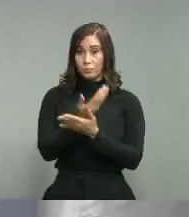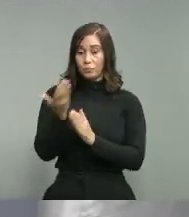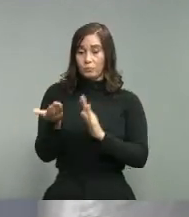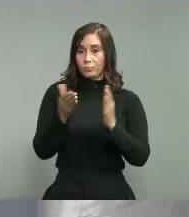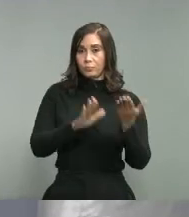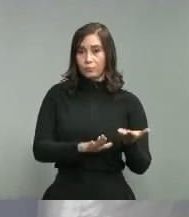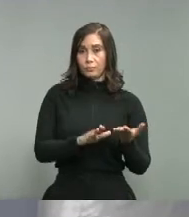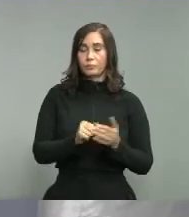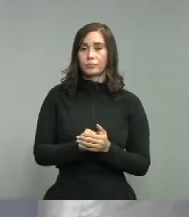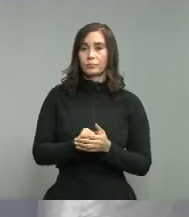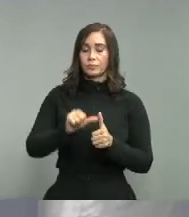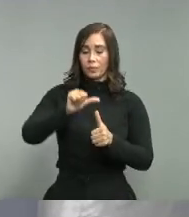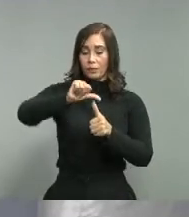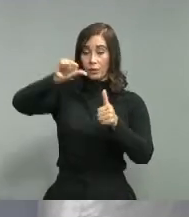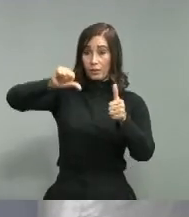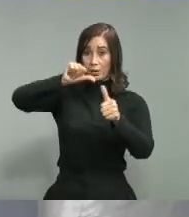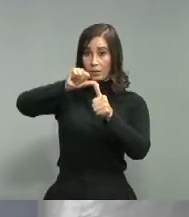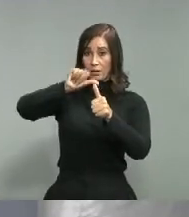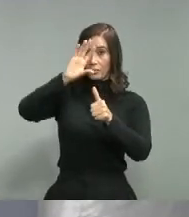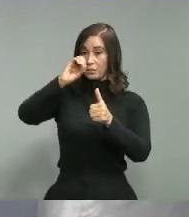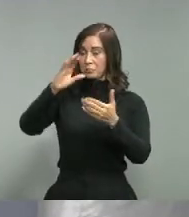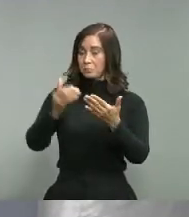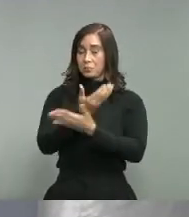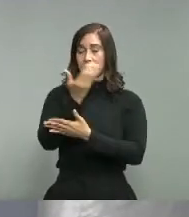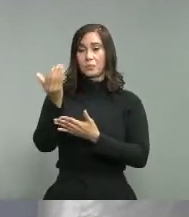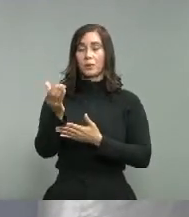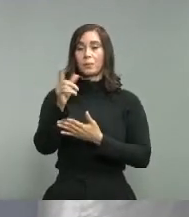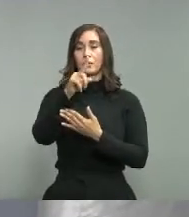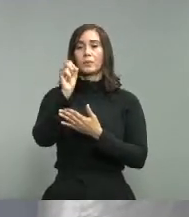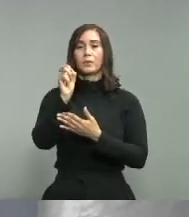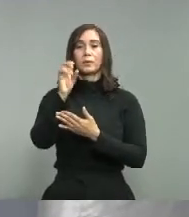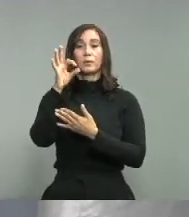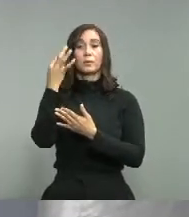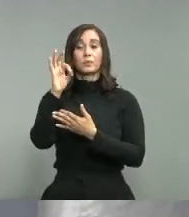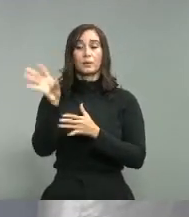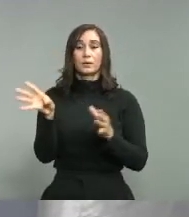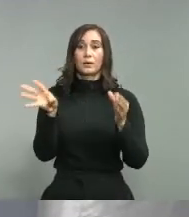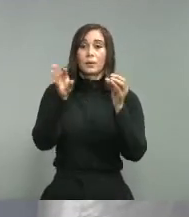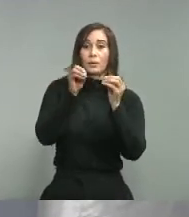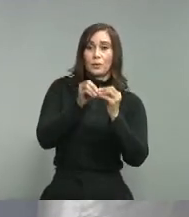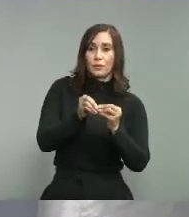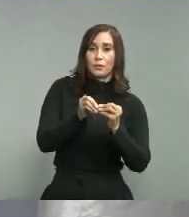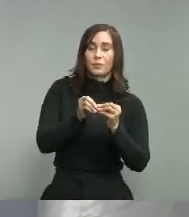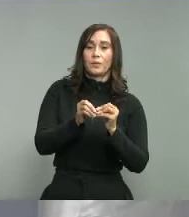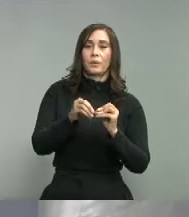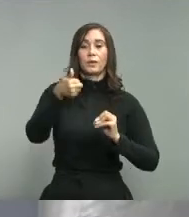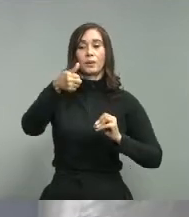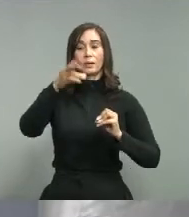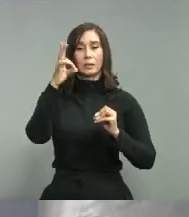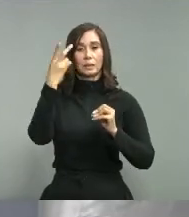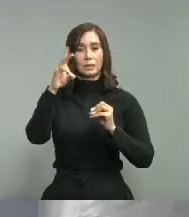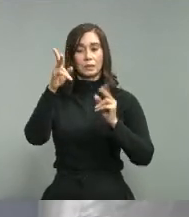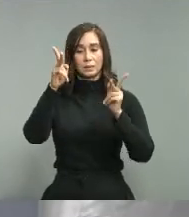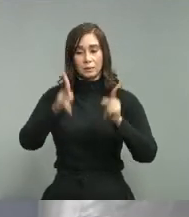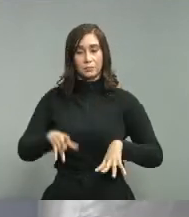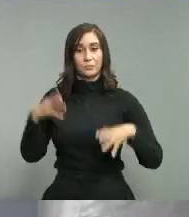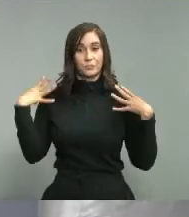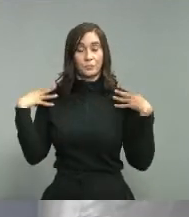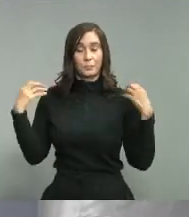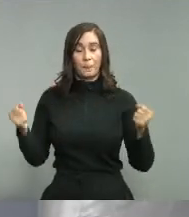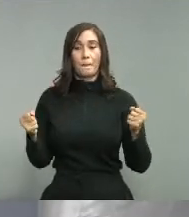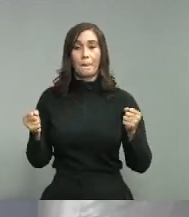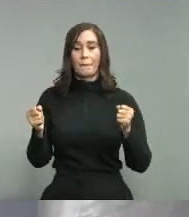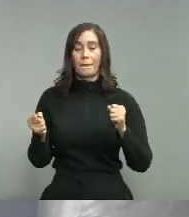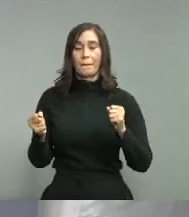Asua 0 casos nuevos 119 acumulados 17 recuperados